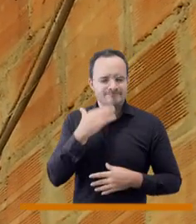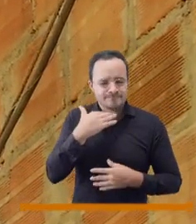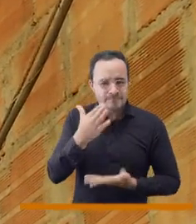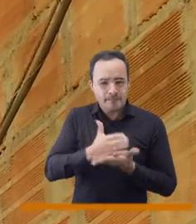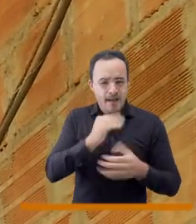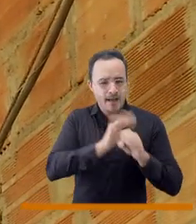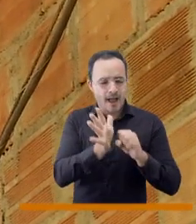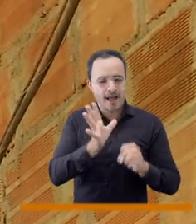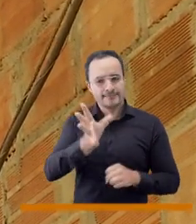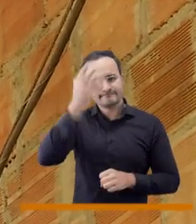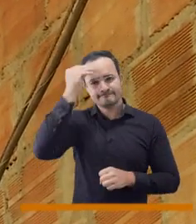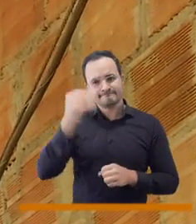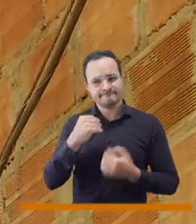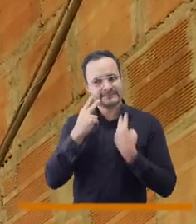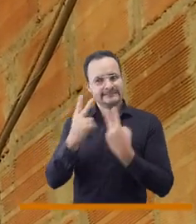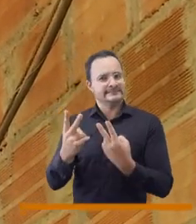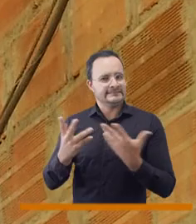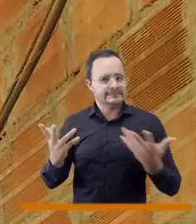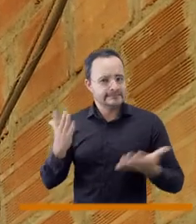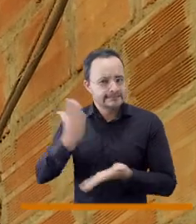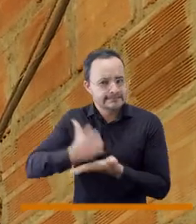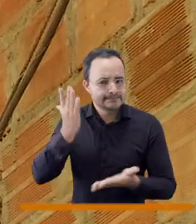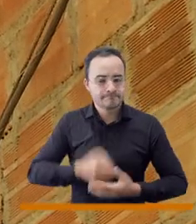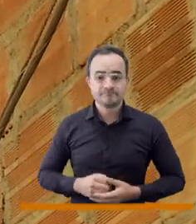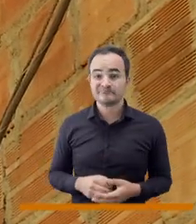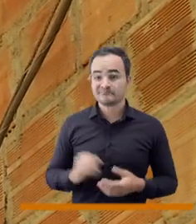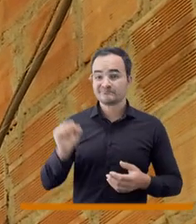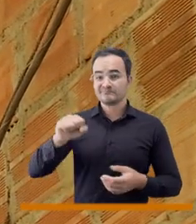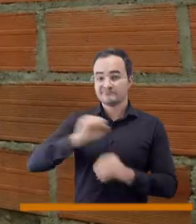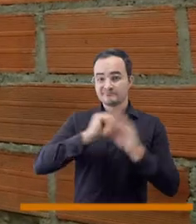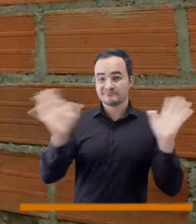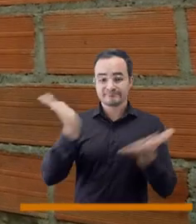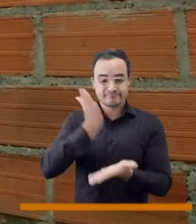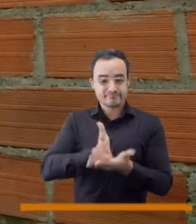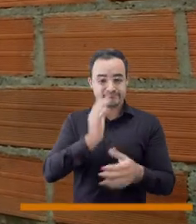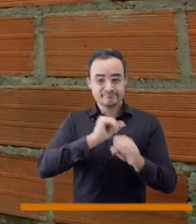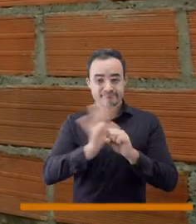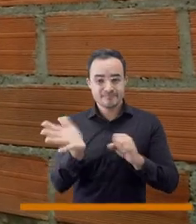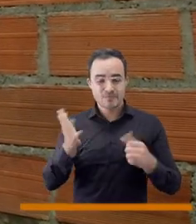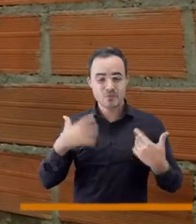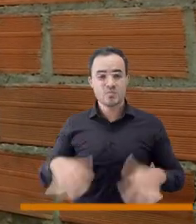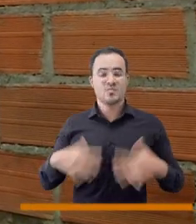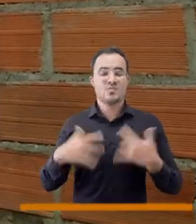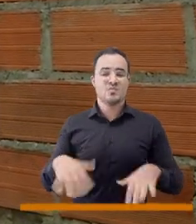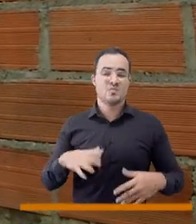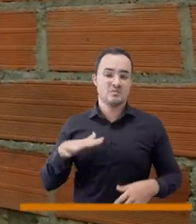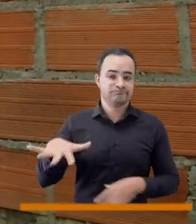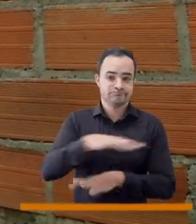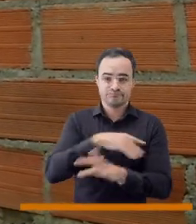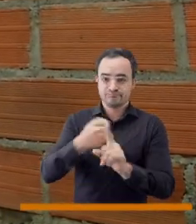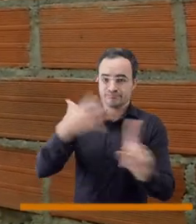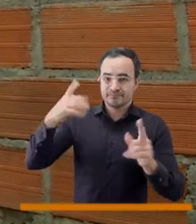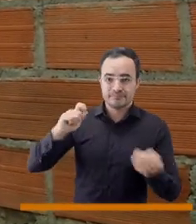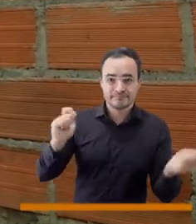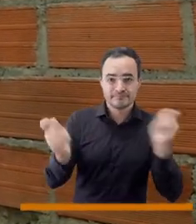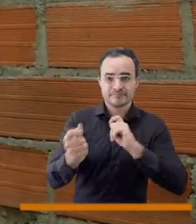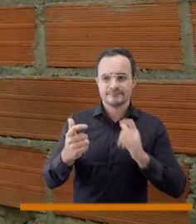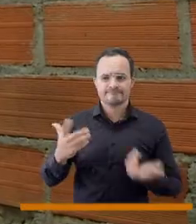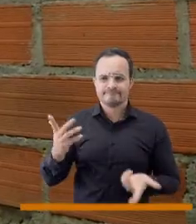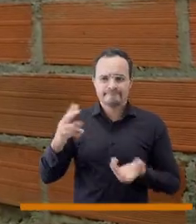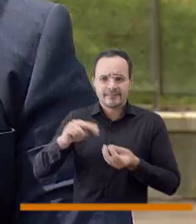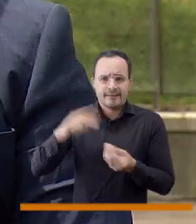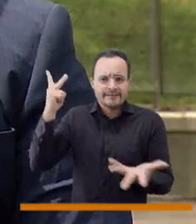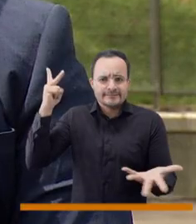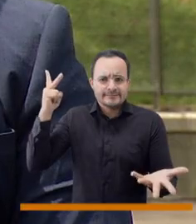incluso se desintegraron. ¿Qué observa usted que nos dejó la pandemia? Claro que sí, la pandemia generó unos cambios